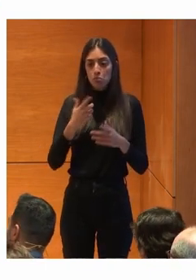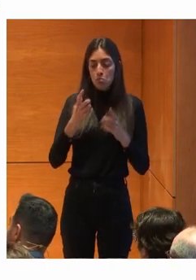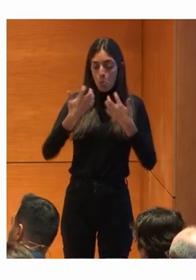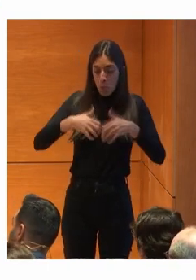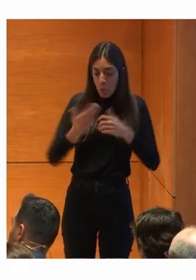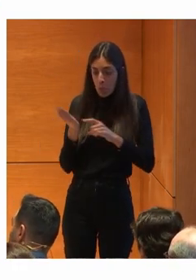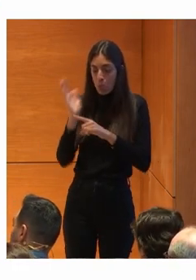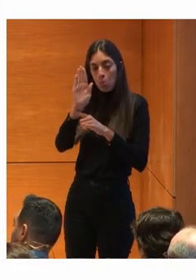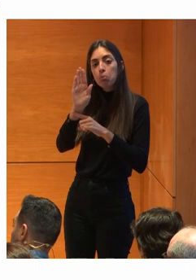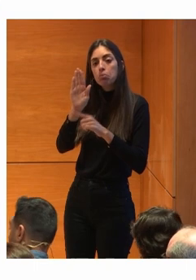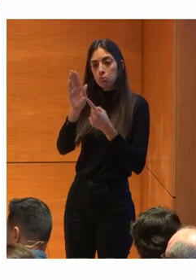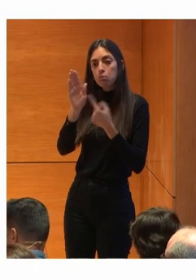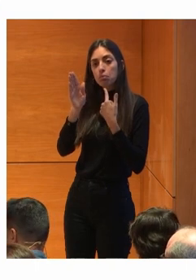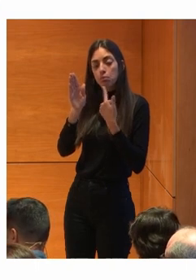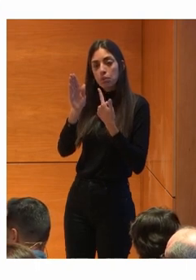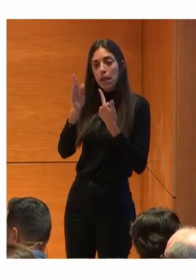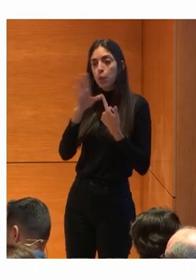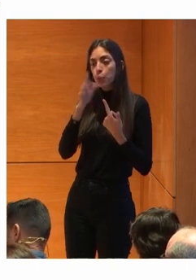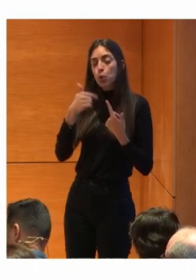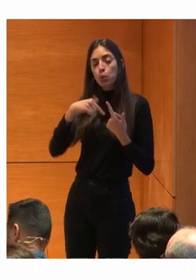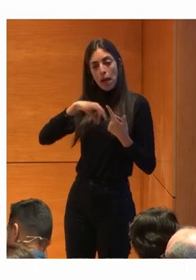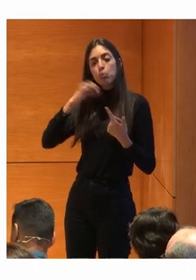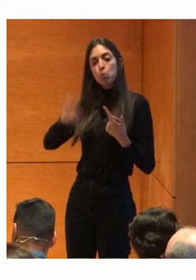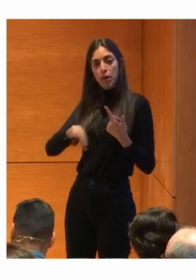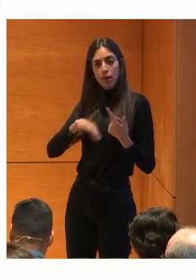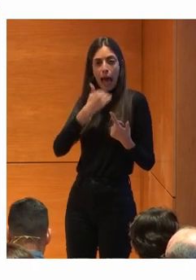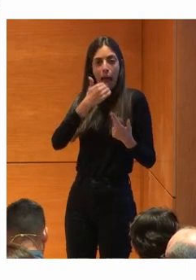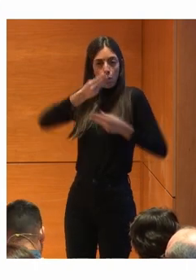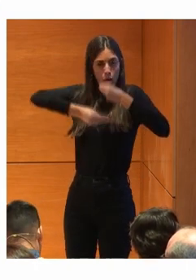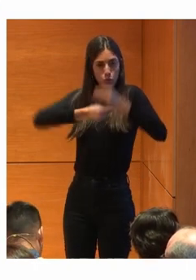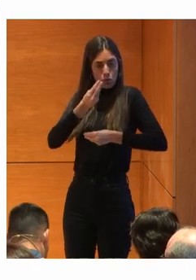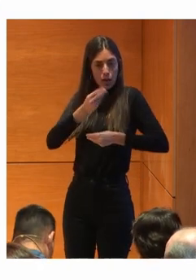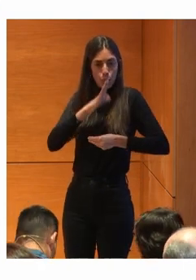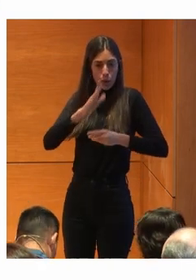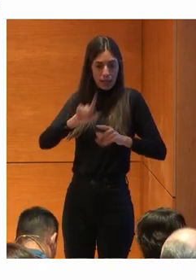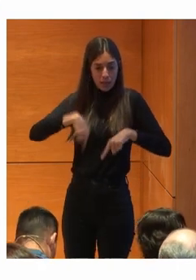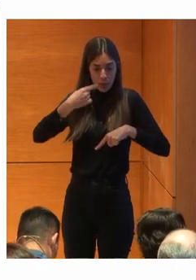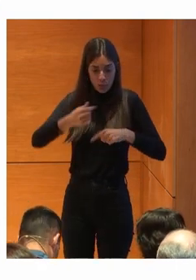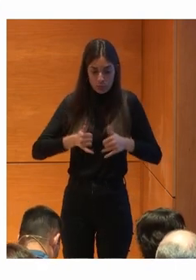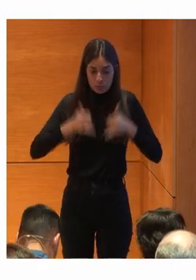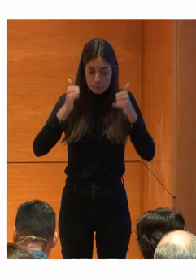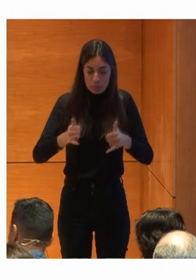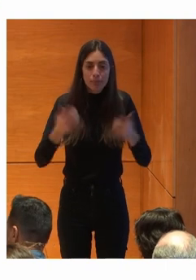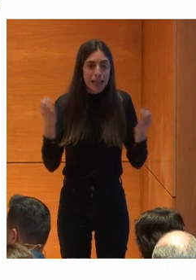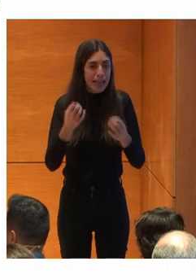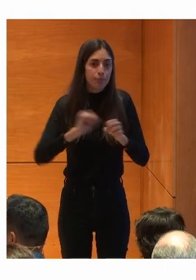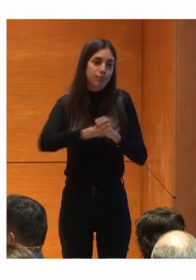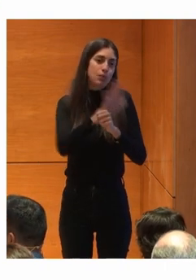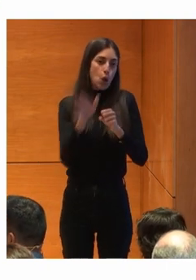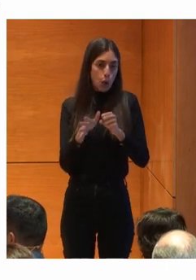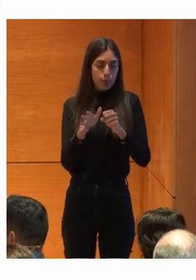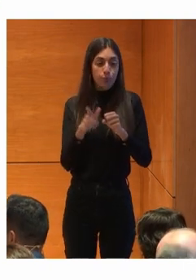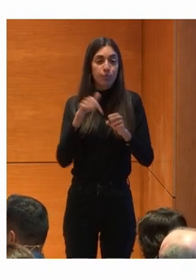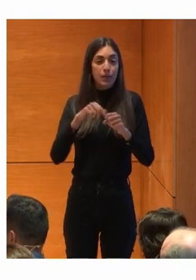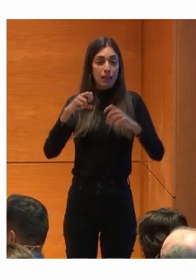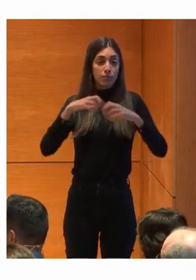Esto tenemos que echar Una mirada Porque igual hay Una posibilidad aquí Llegó lo que llegó después A saber lo que fue La pandemia Y en pleno